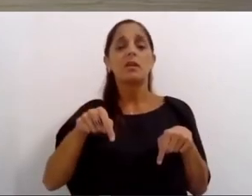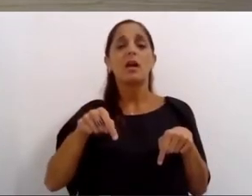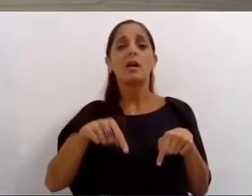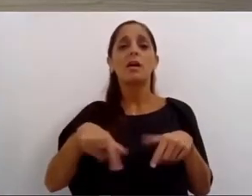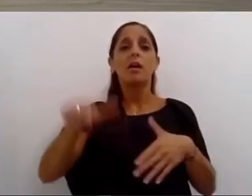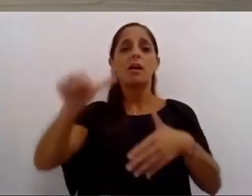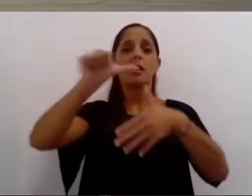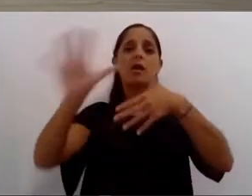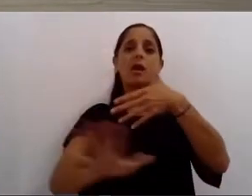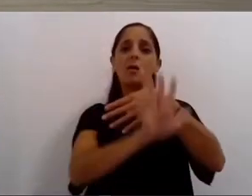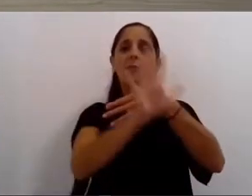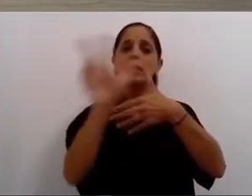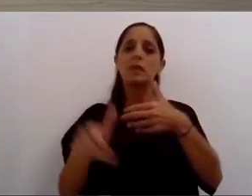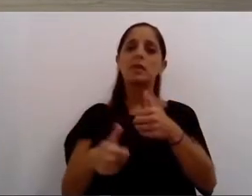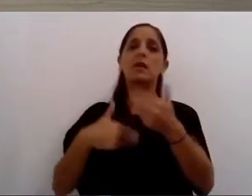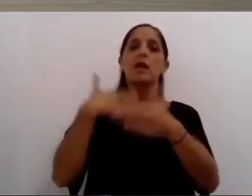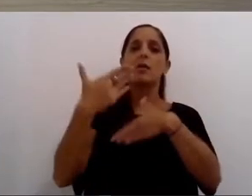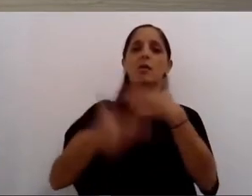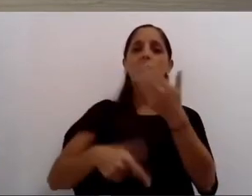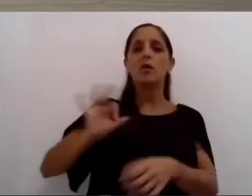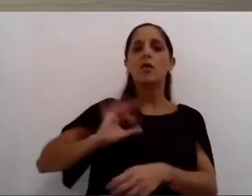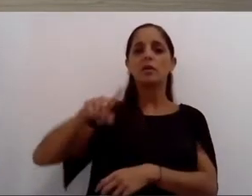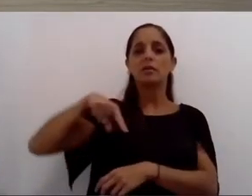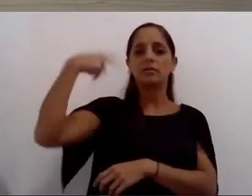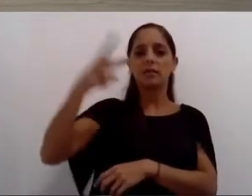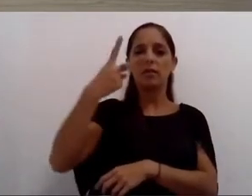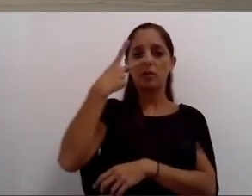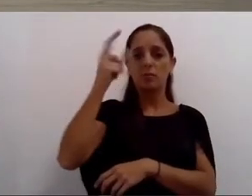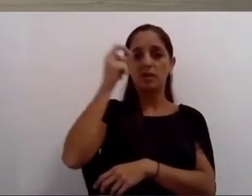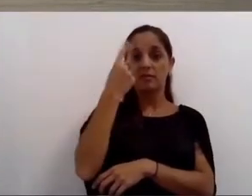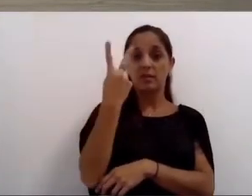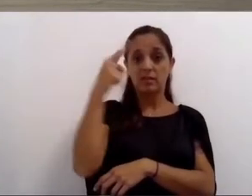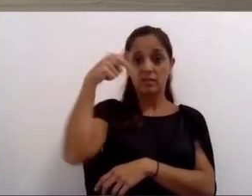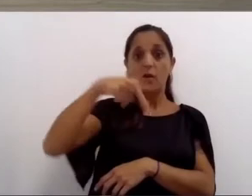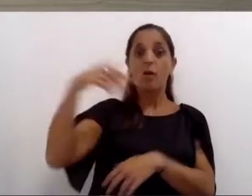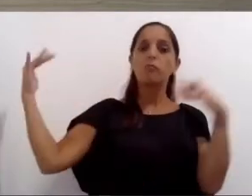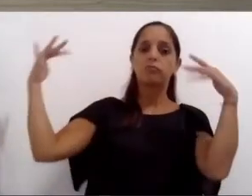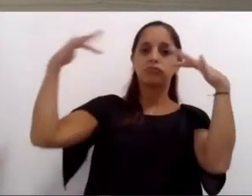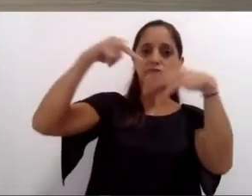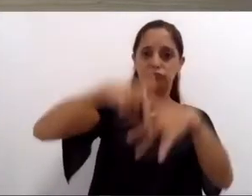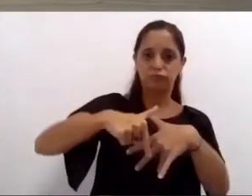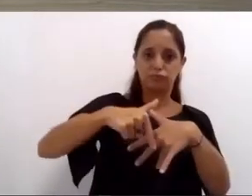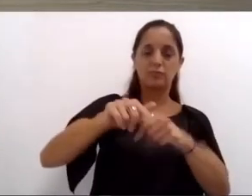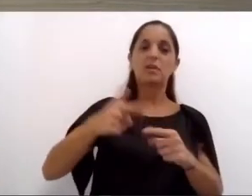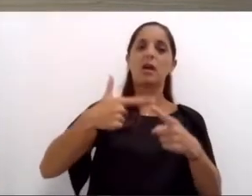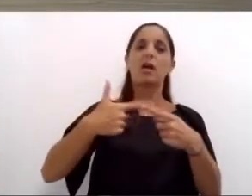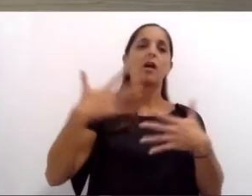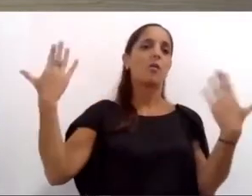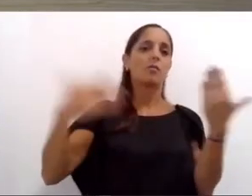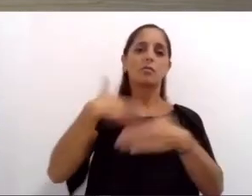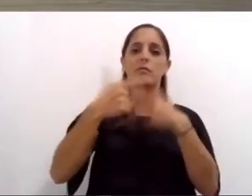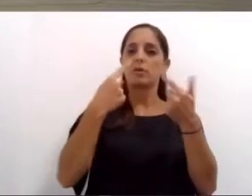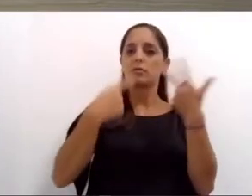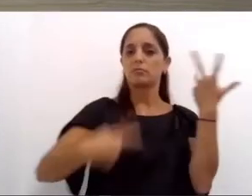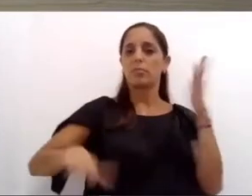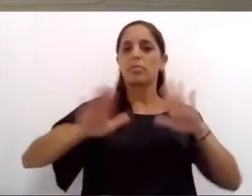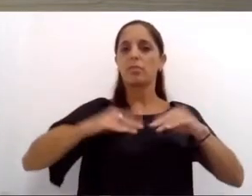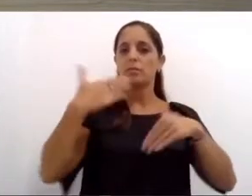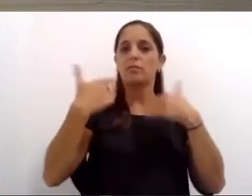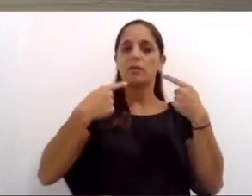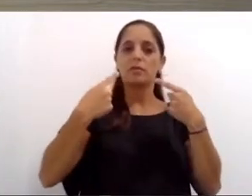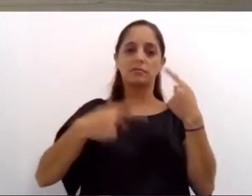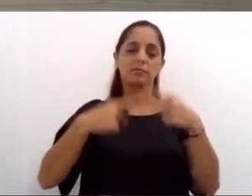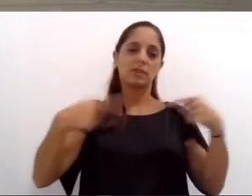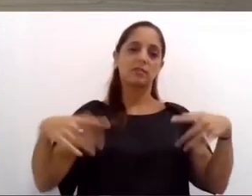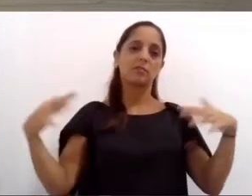Sudamericanos de la Juventud en el 2022 un evento que promete el crecimiento de la marca deportiva de nuestra ciudad en el mundo